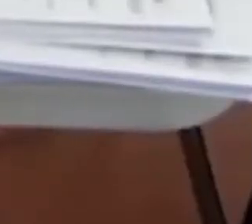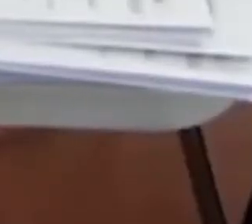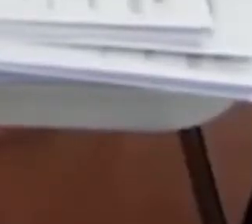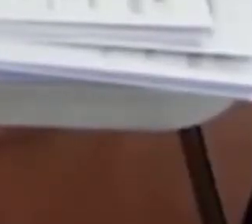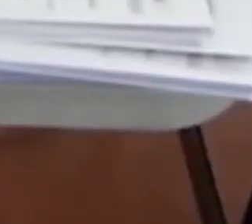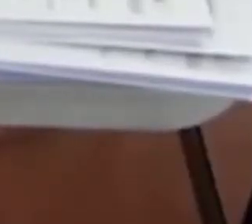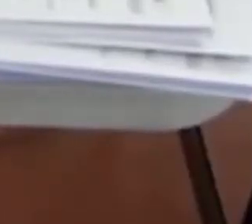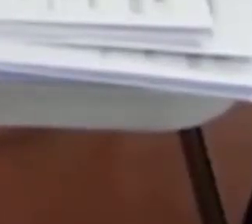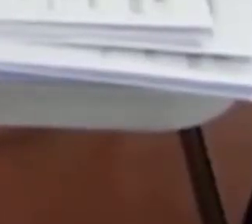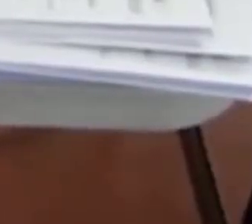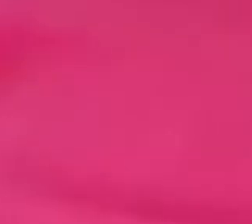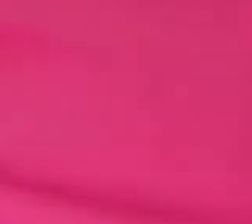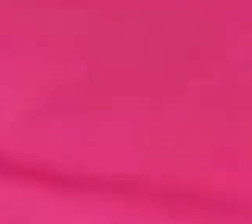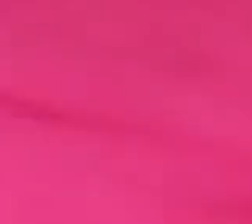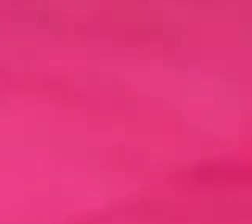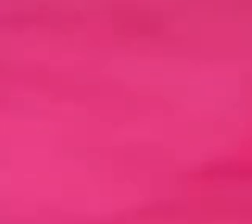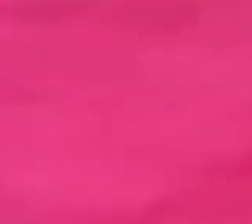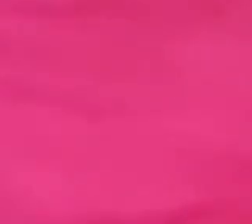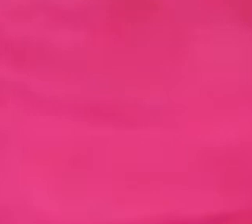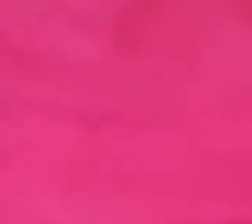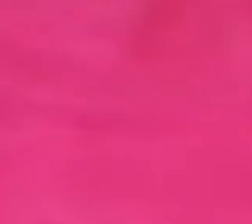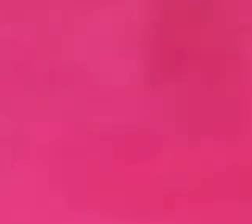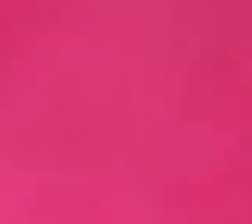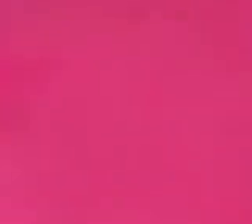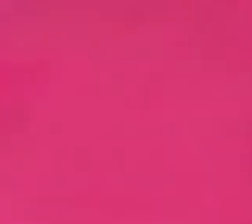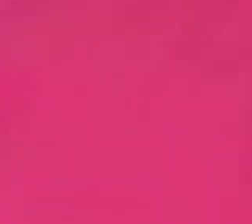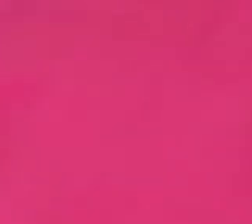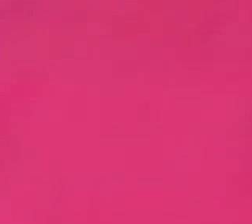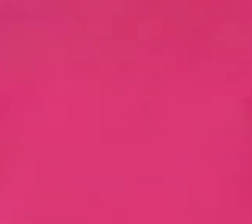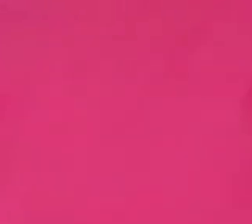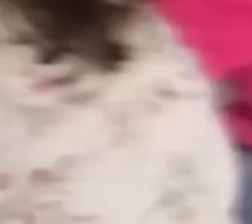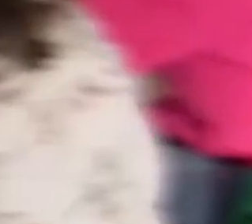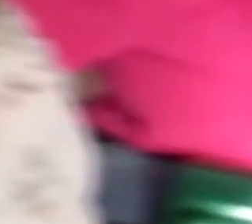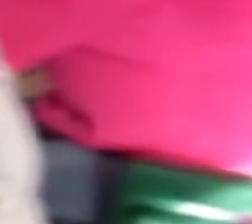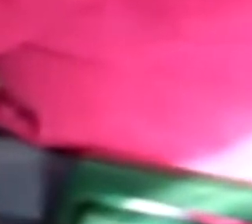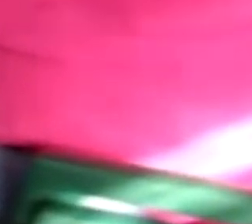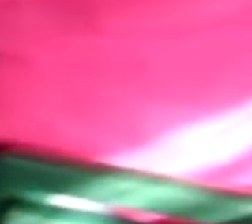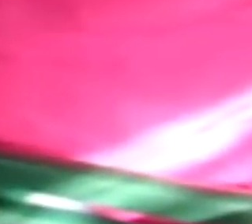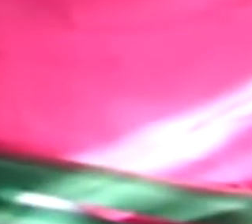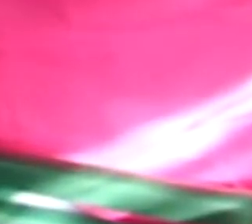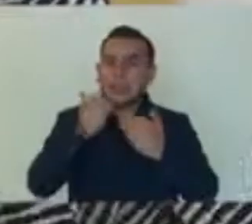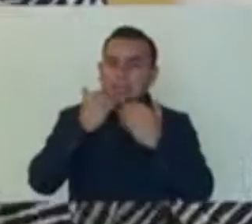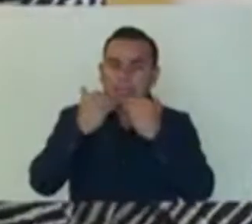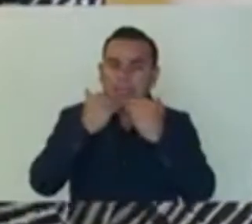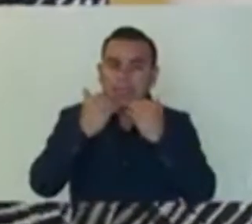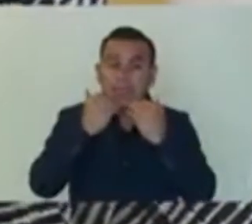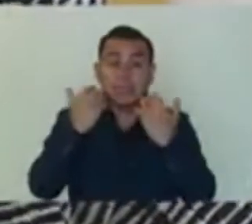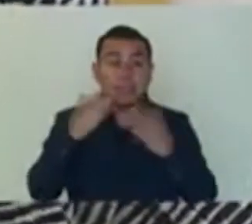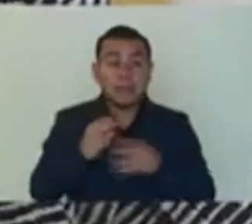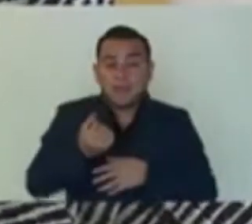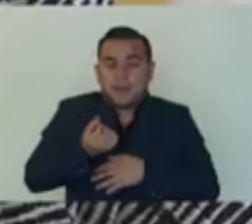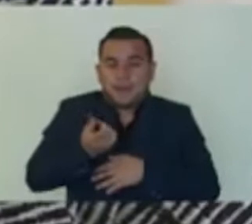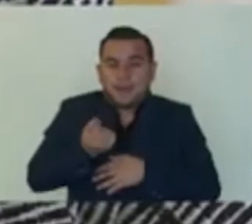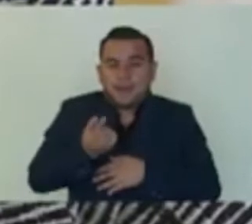el uso de las herramientas de Google Classroom y que pronto podrán usar la radio para impartir las clases a los estudiantes de todos los niveles. Estamos casi